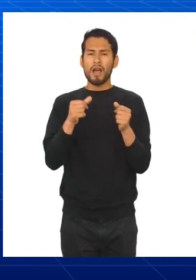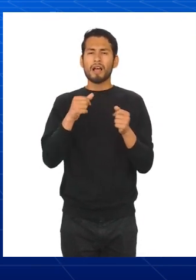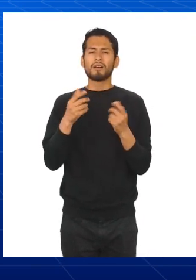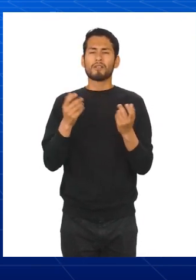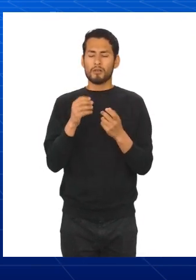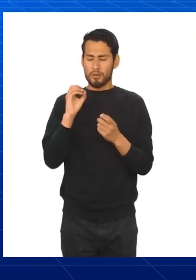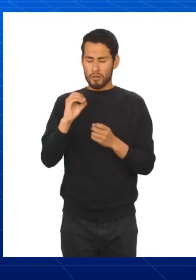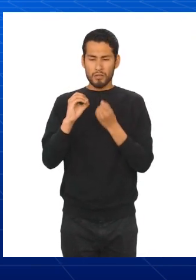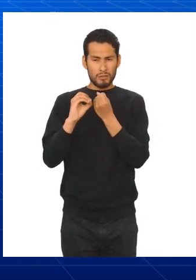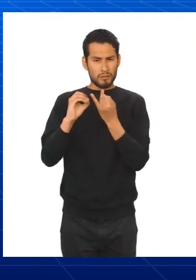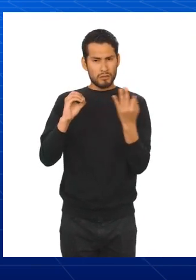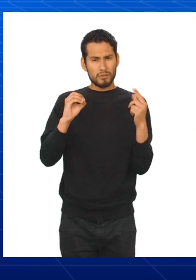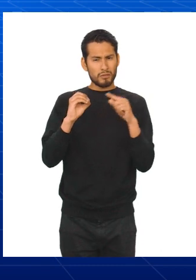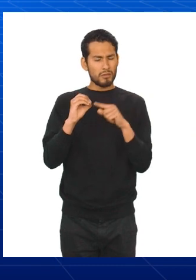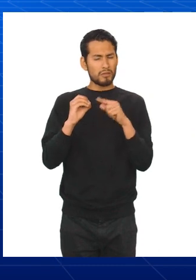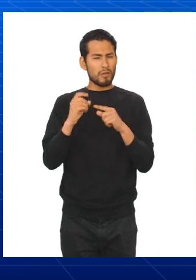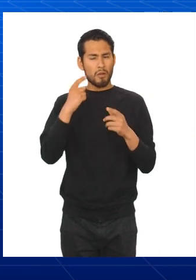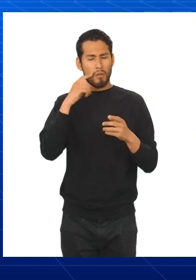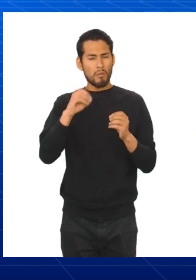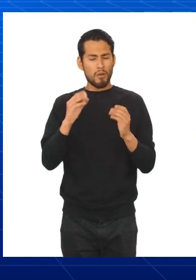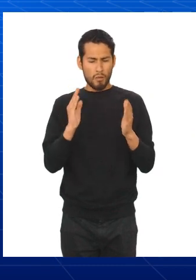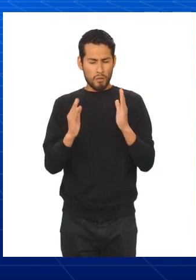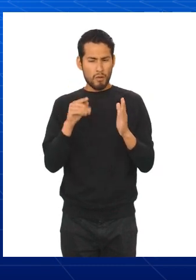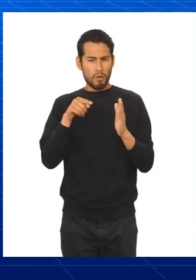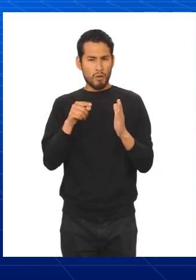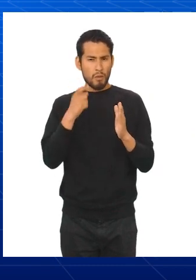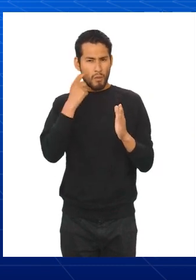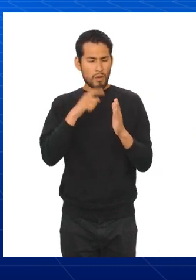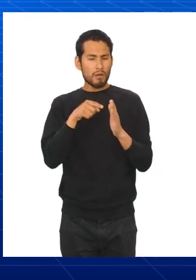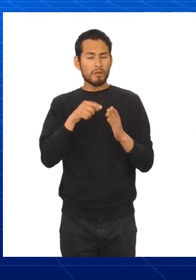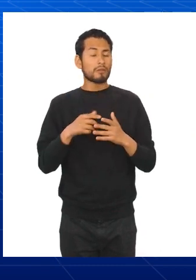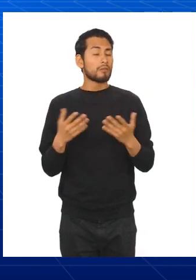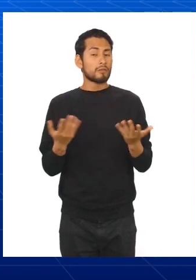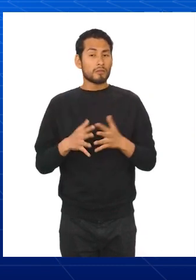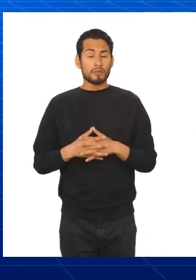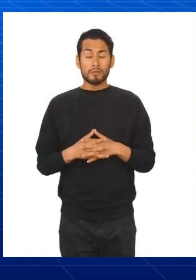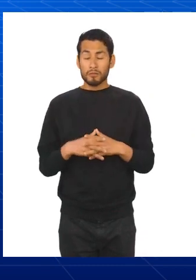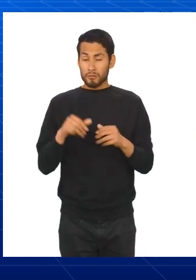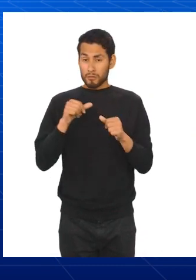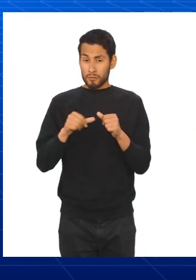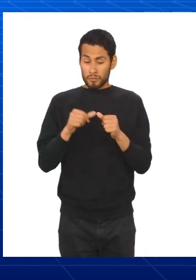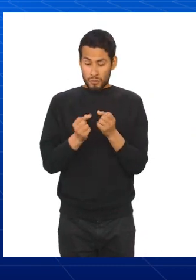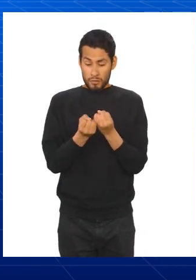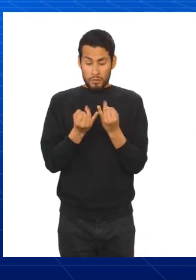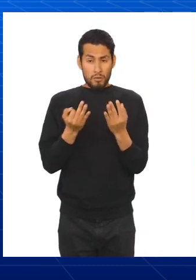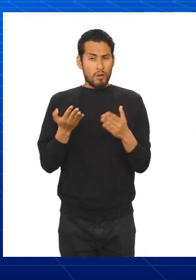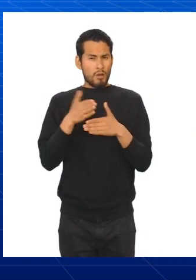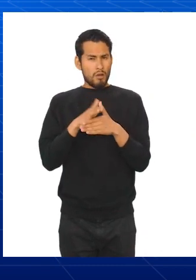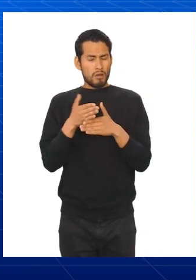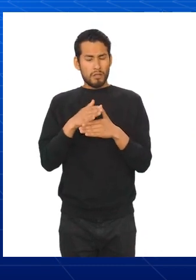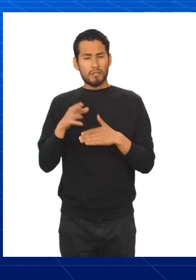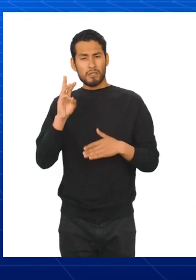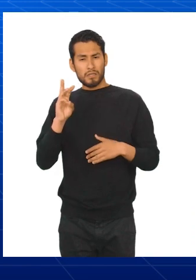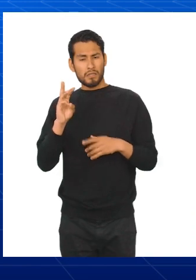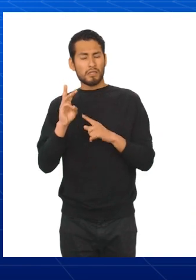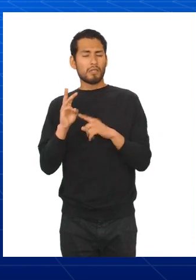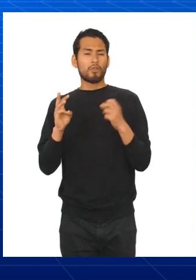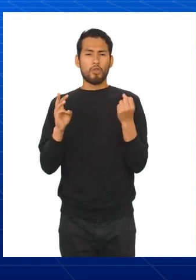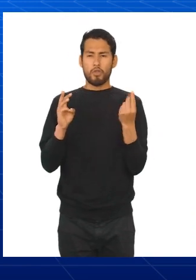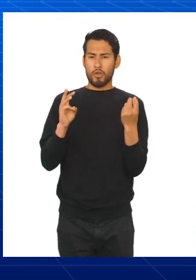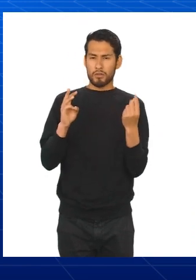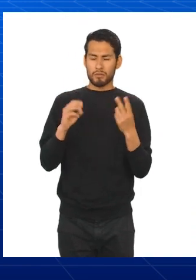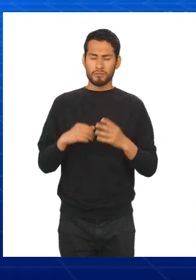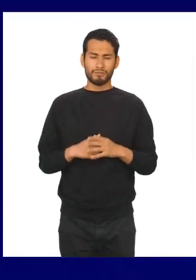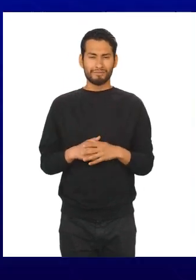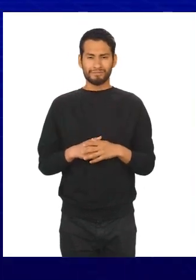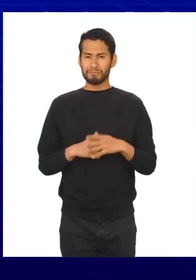y que sea divisible por el número de intervalos que deseamos colocar. Es conveniente que el número de intervalos oscile entre 6